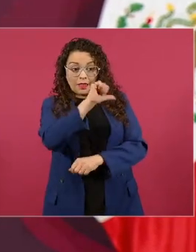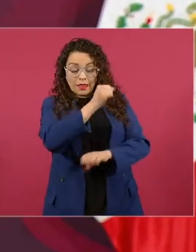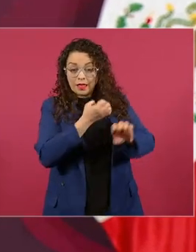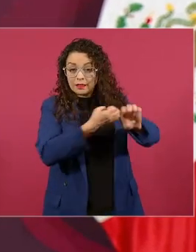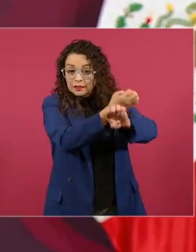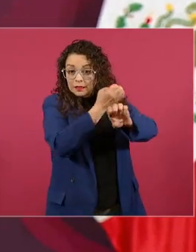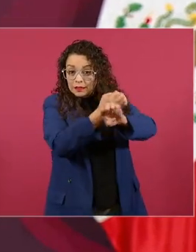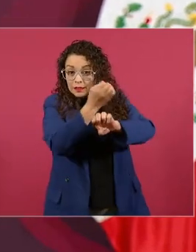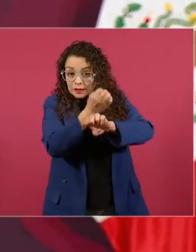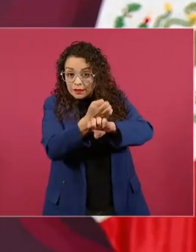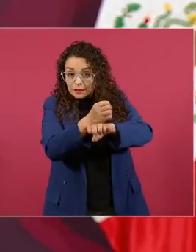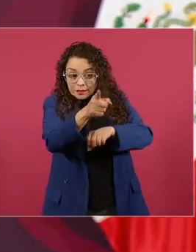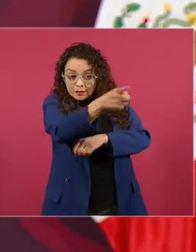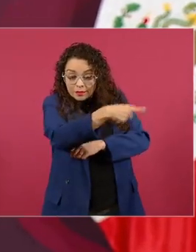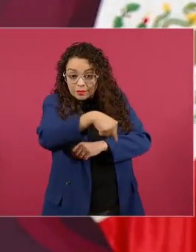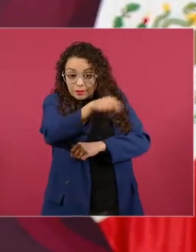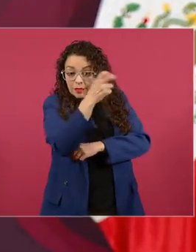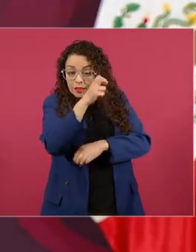hay